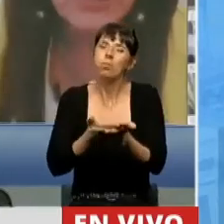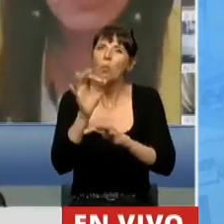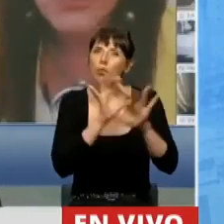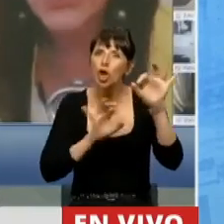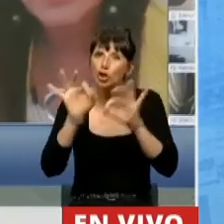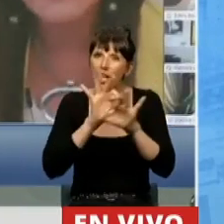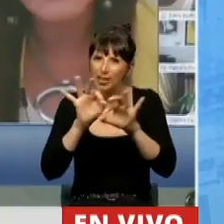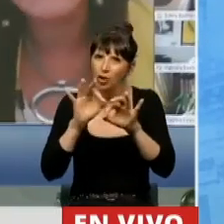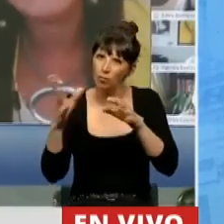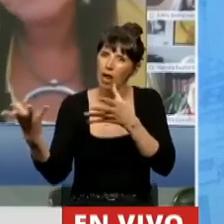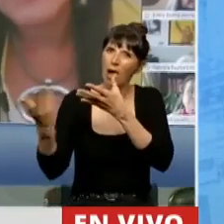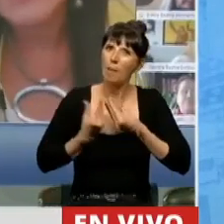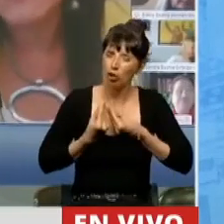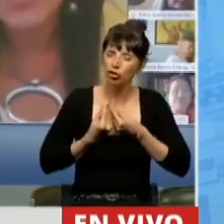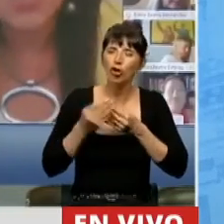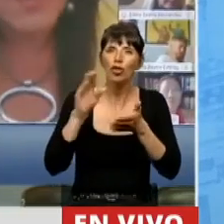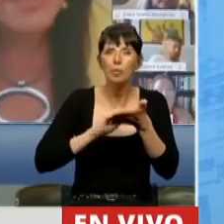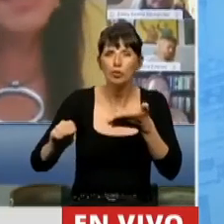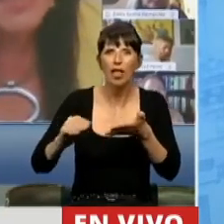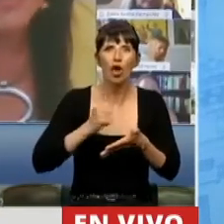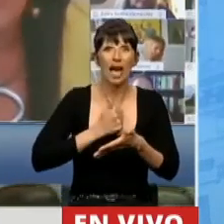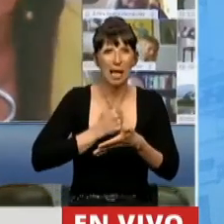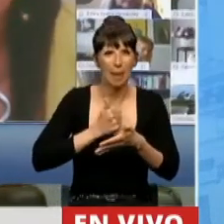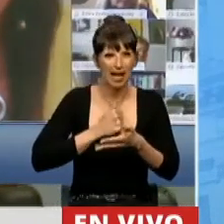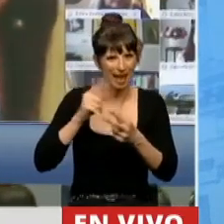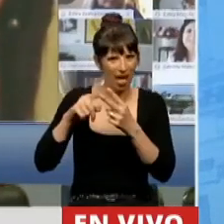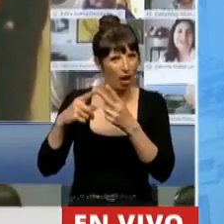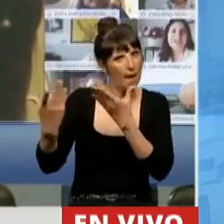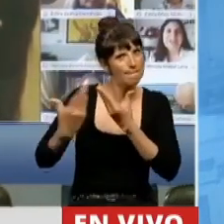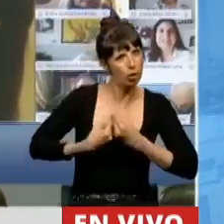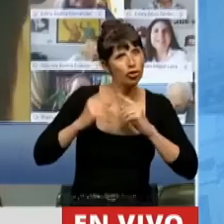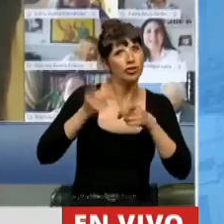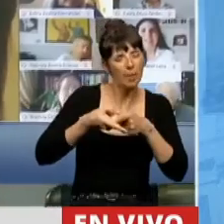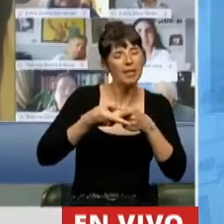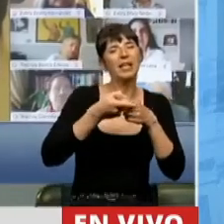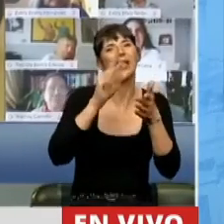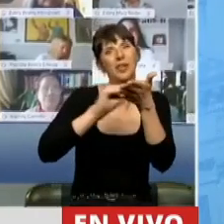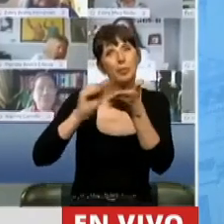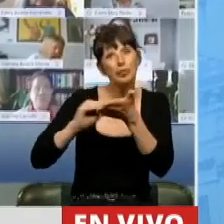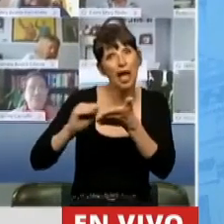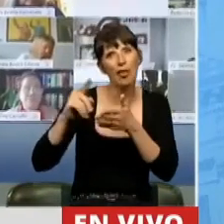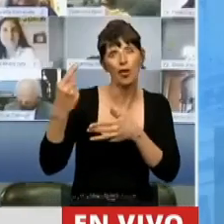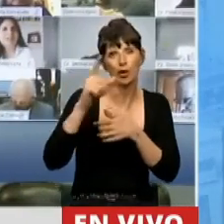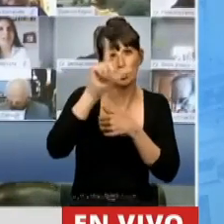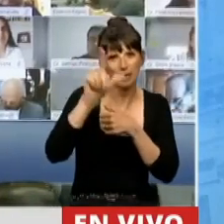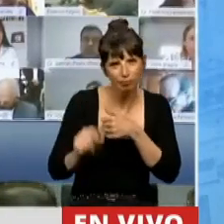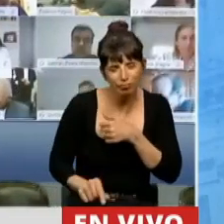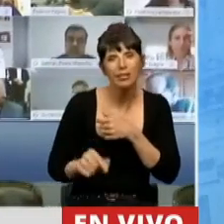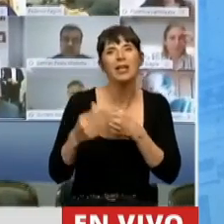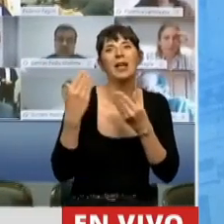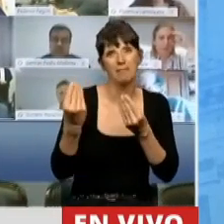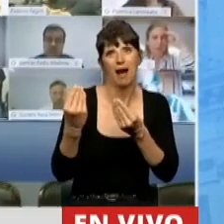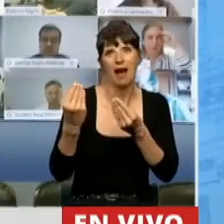Catamarca, Lucia Corpacci y Dante López Rodríguez, y también diputados del resto del país para adherir a las celebraciones